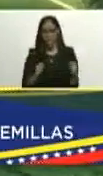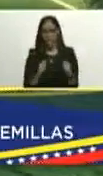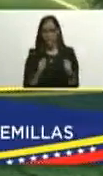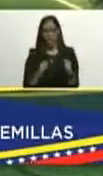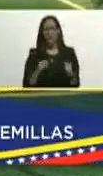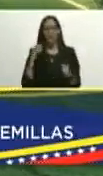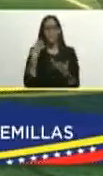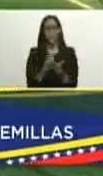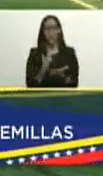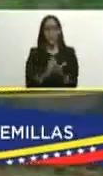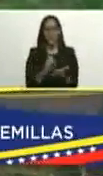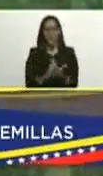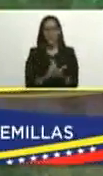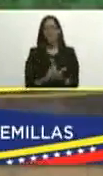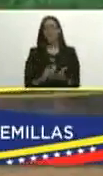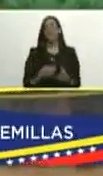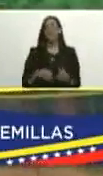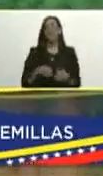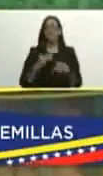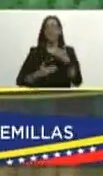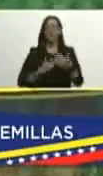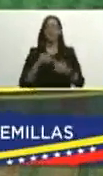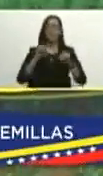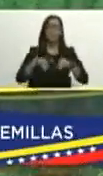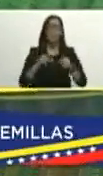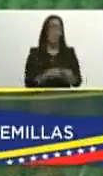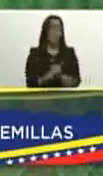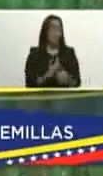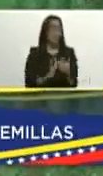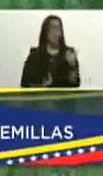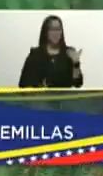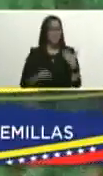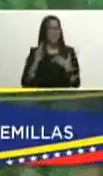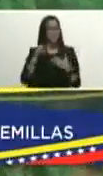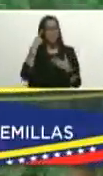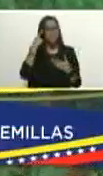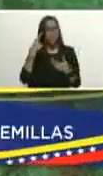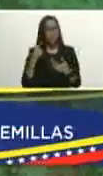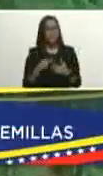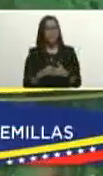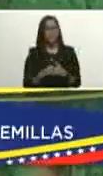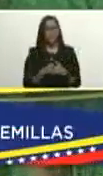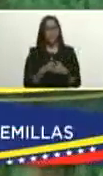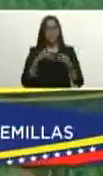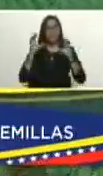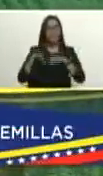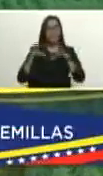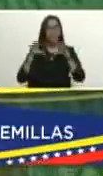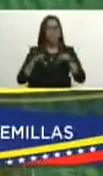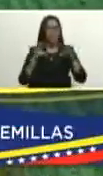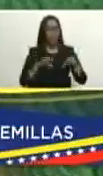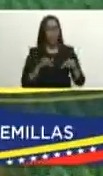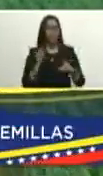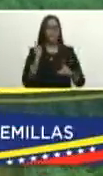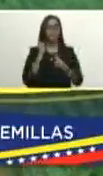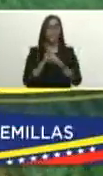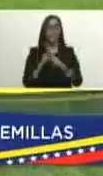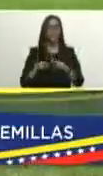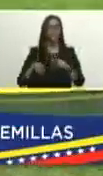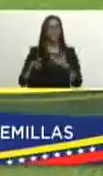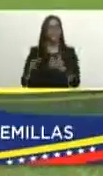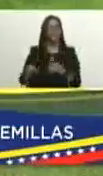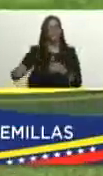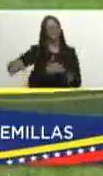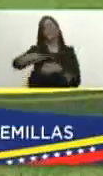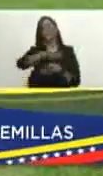estado Monagas en el proceso de siembra hermano presidente como muy bien usted sabe las lluvias entran desde los llanos occidentales